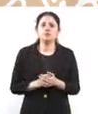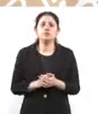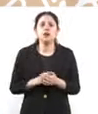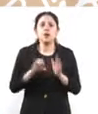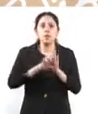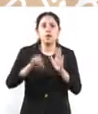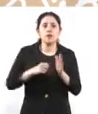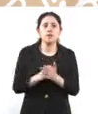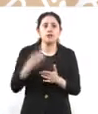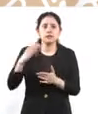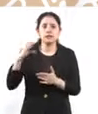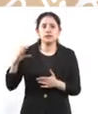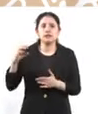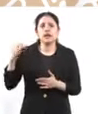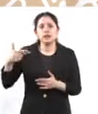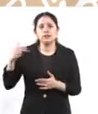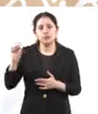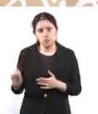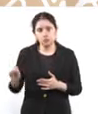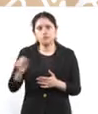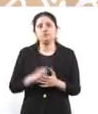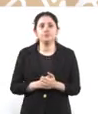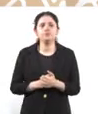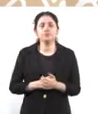caso del CCH Sur. Arriba el CCH Sur.